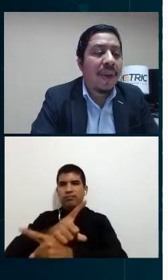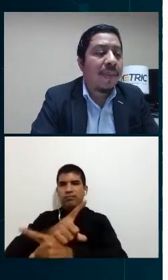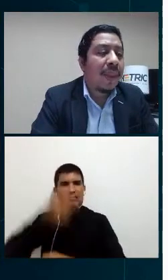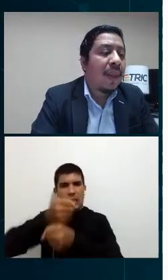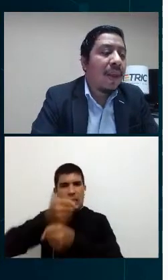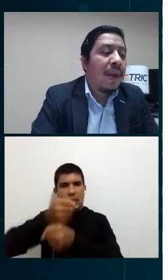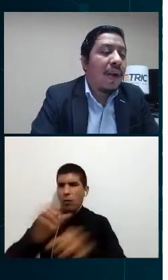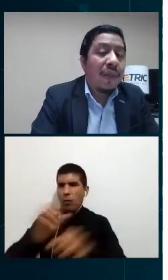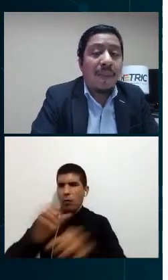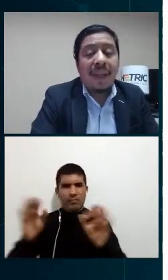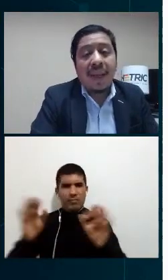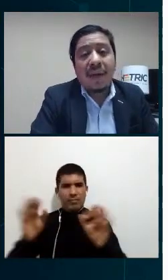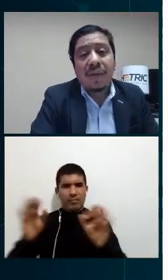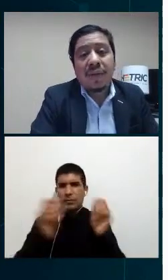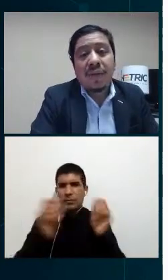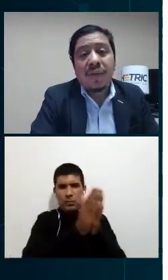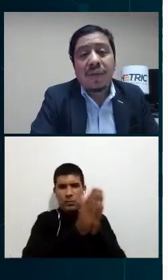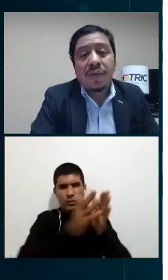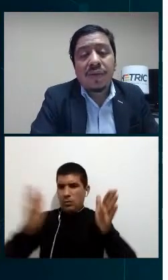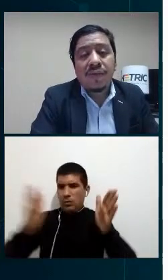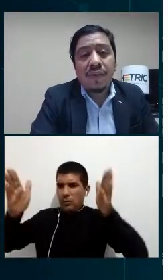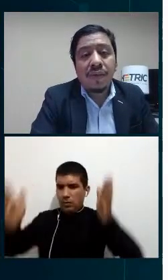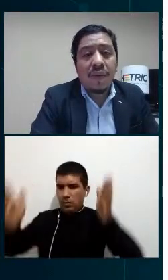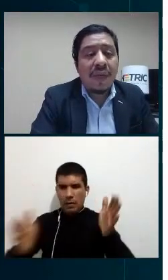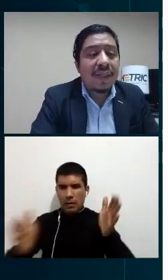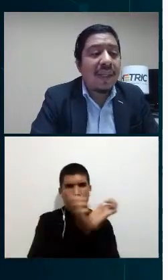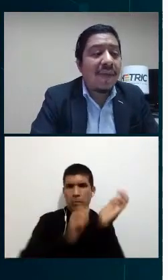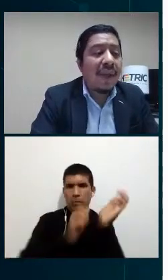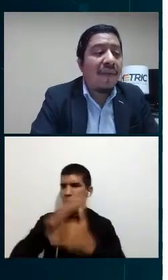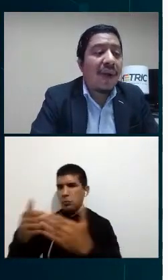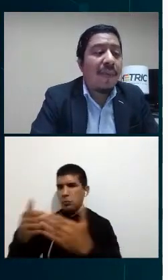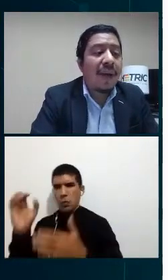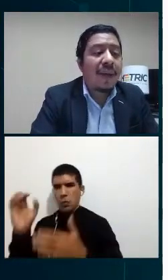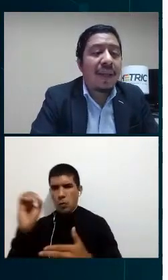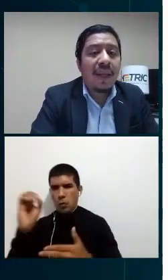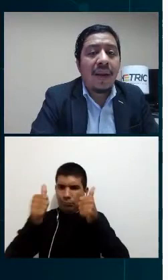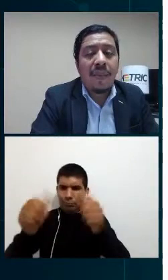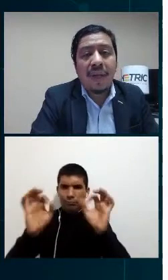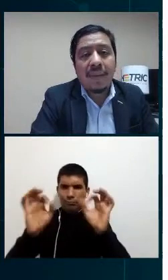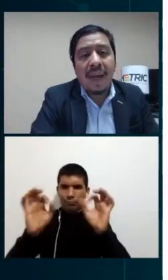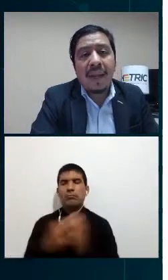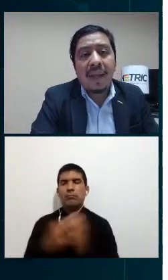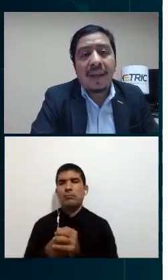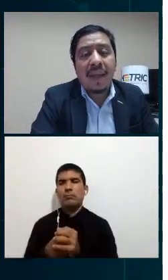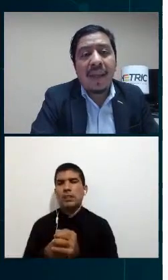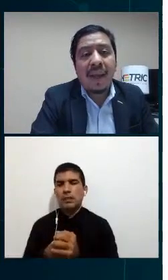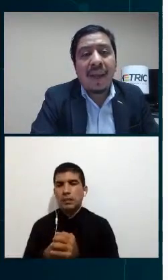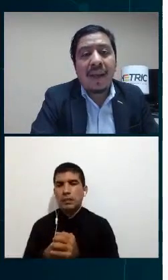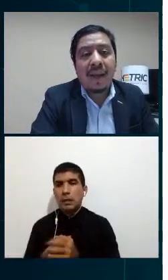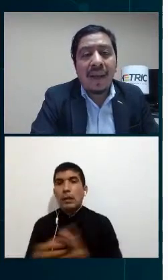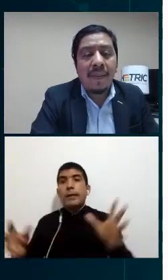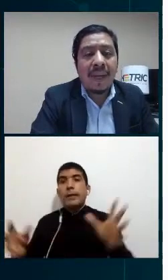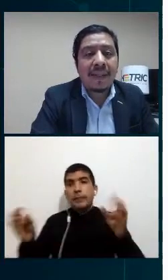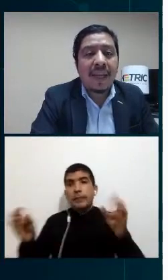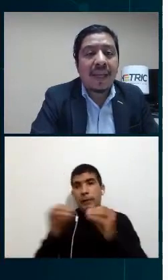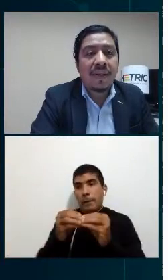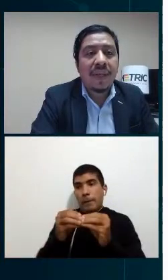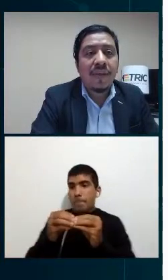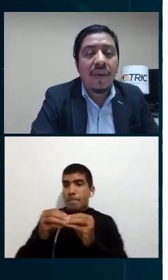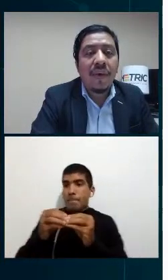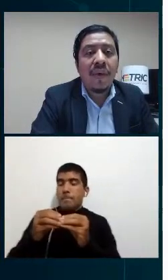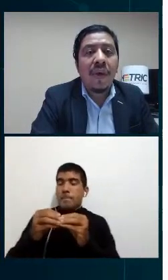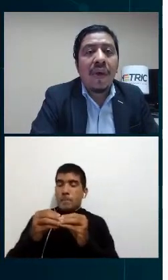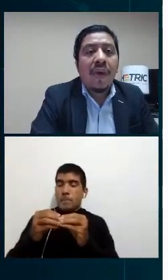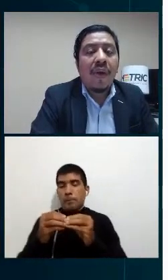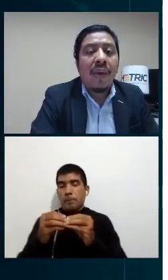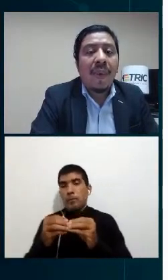problema otra parte que a nosotros nos funcionó bastante bien fue la parte de que el project manager de la empresa que